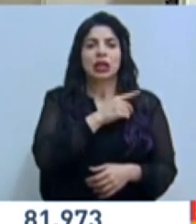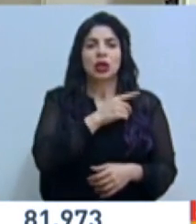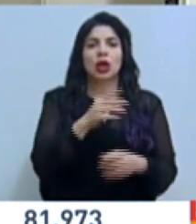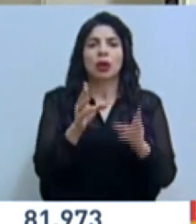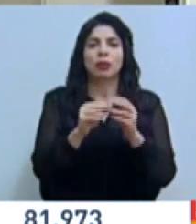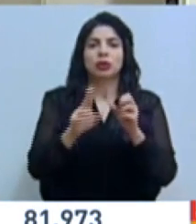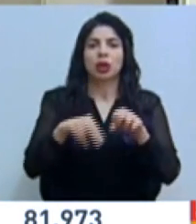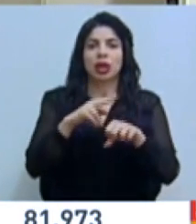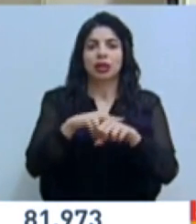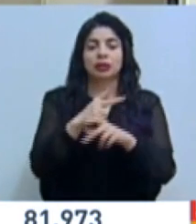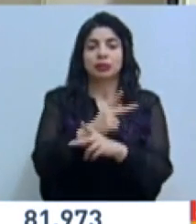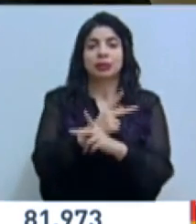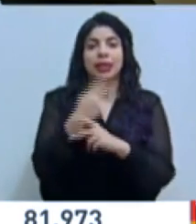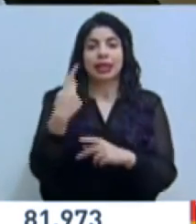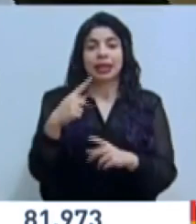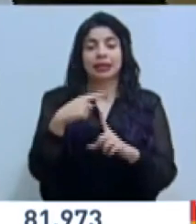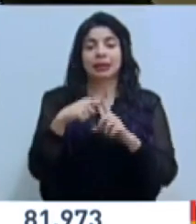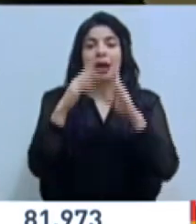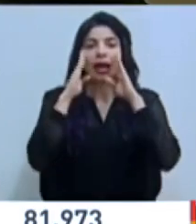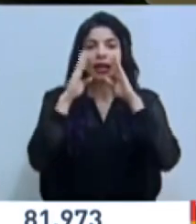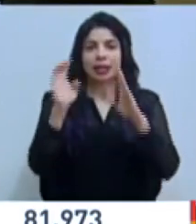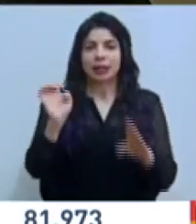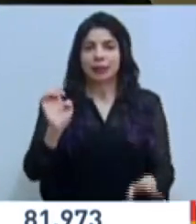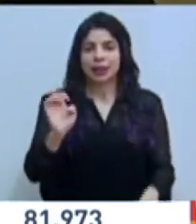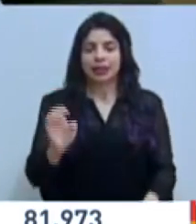Riesgos y Atención de Emergencias.